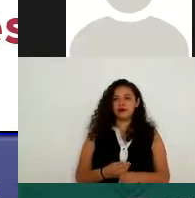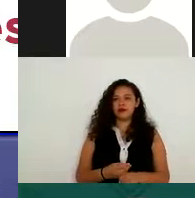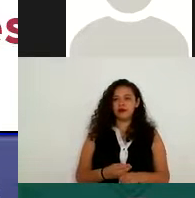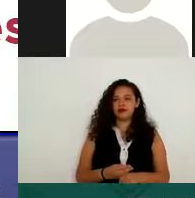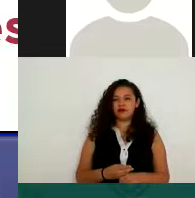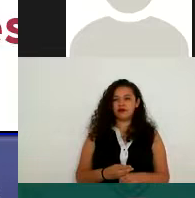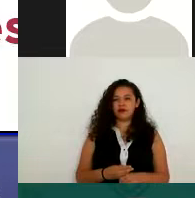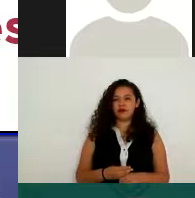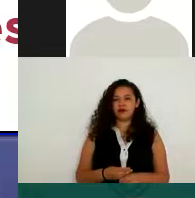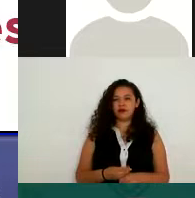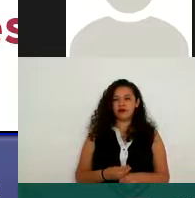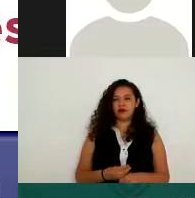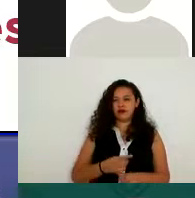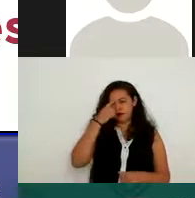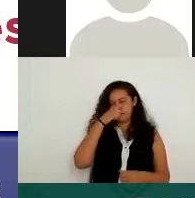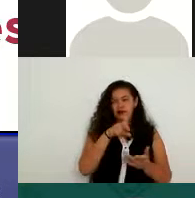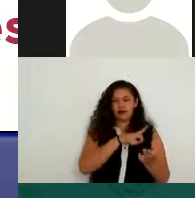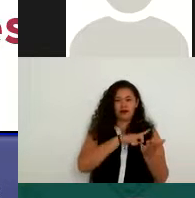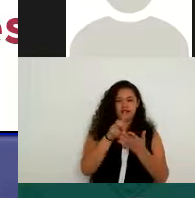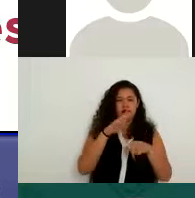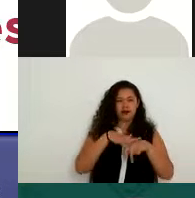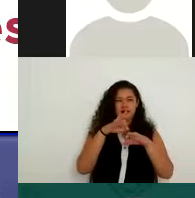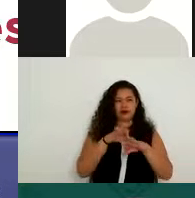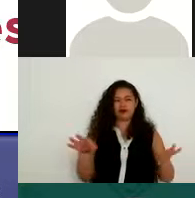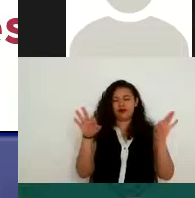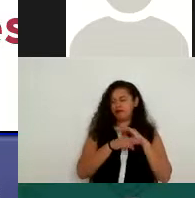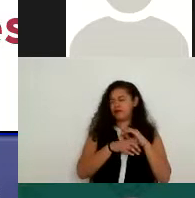Este es un derecho fundamental de tercera legislación